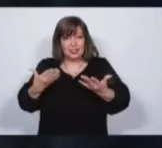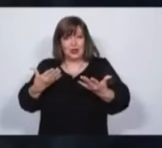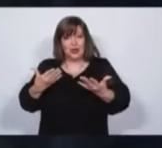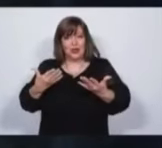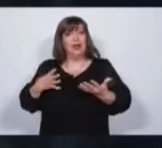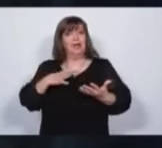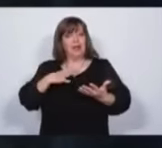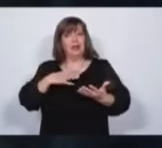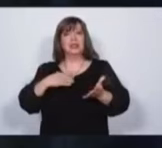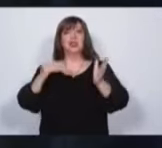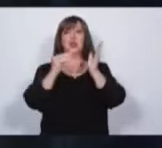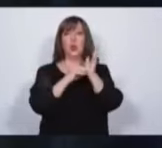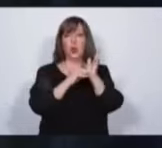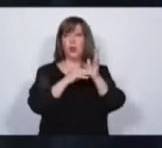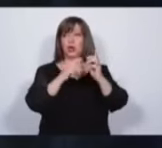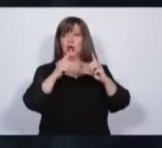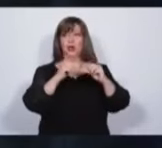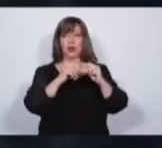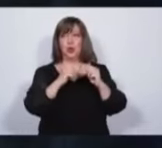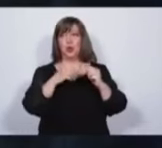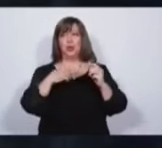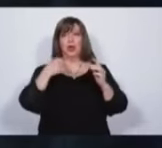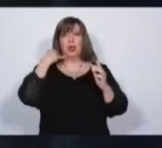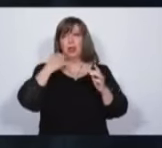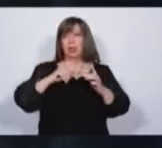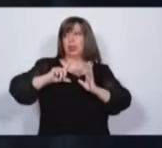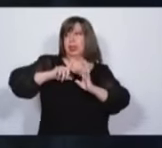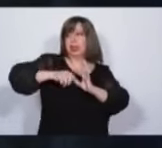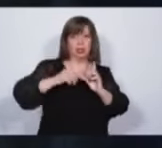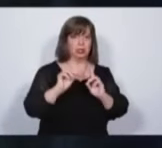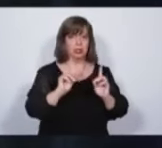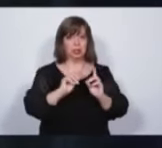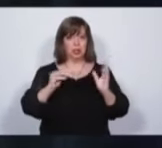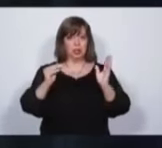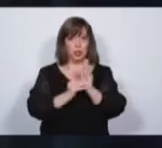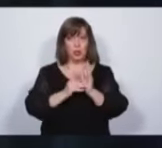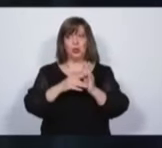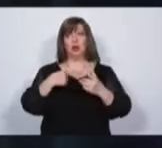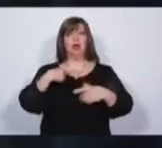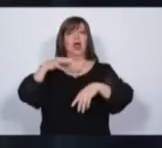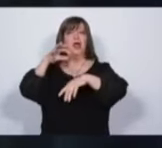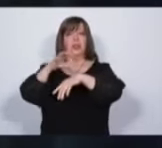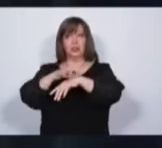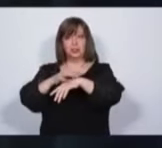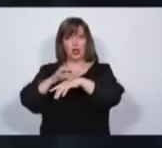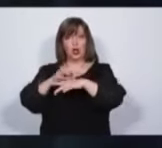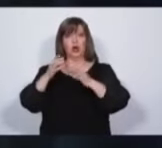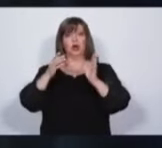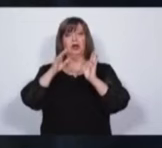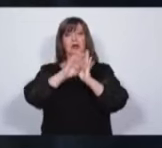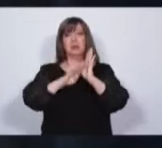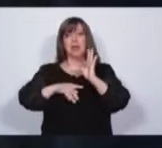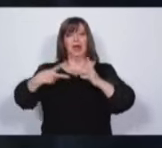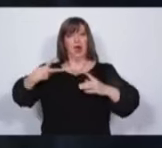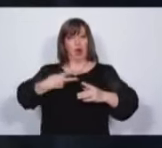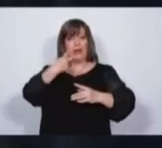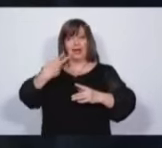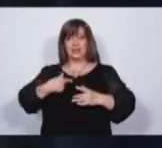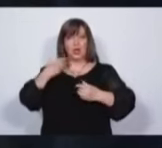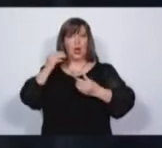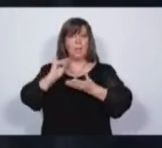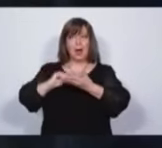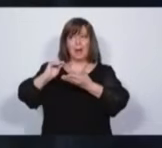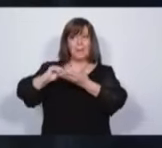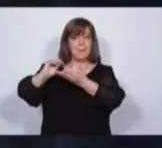facilitación de los turnos, una agilización, un mayor diagnóstico, mayor cantidad de operaciones serán